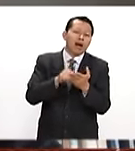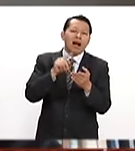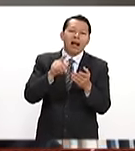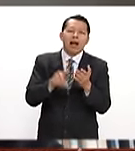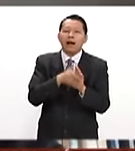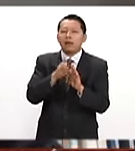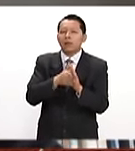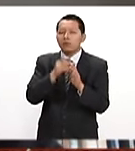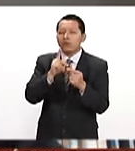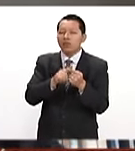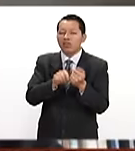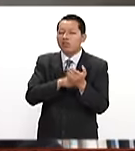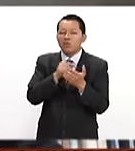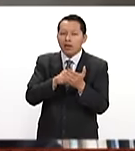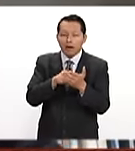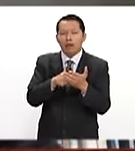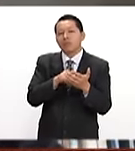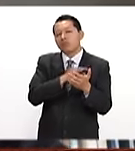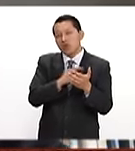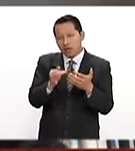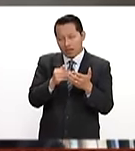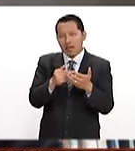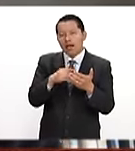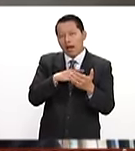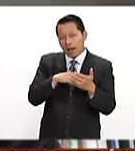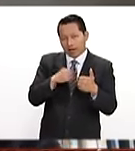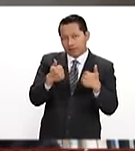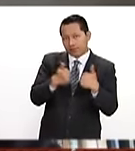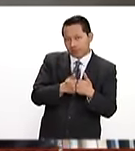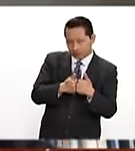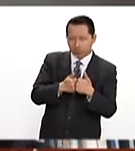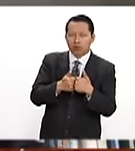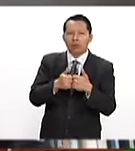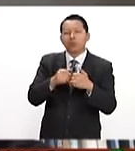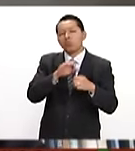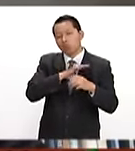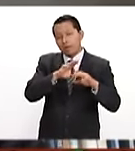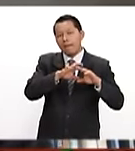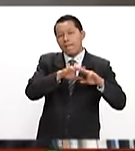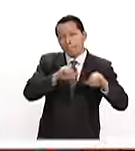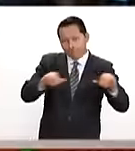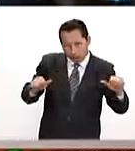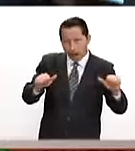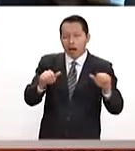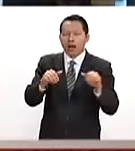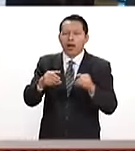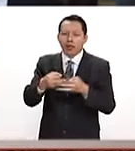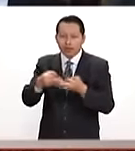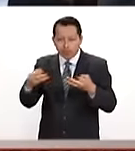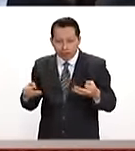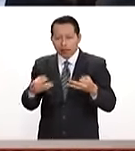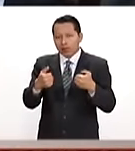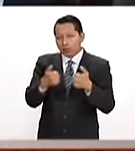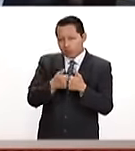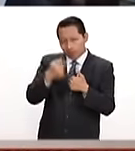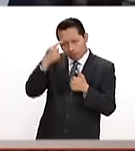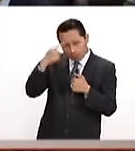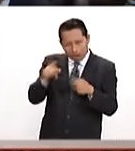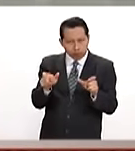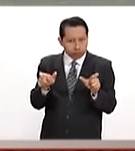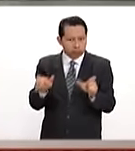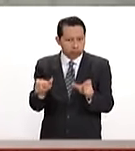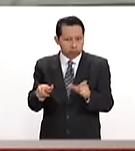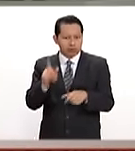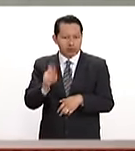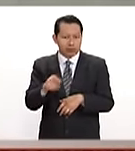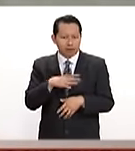límites, ya sea marítimos o en este caso continentales de Estados Unidos, para resguardar las fronteras. Este